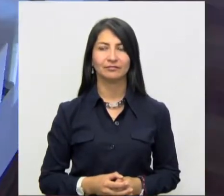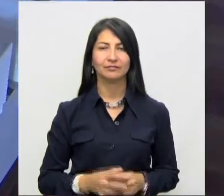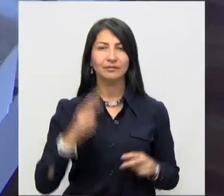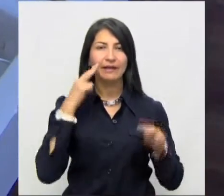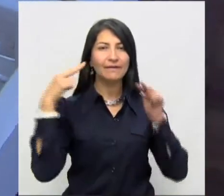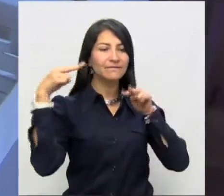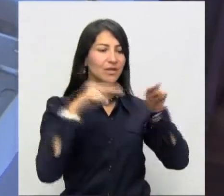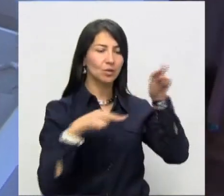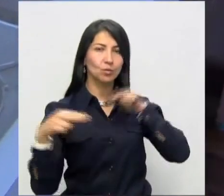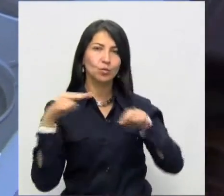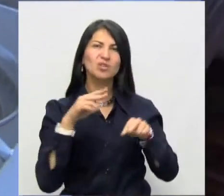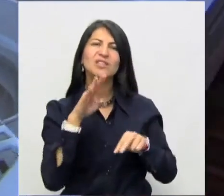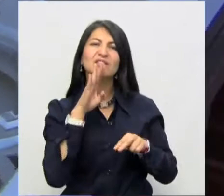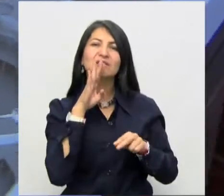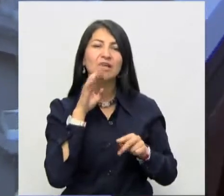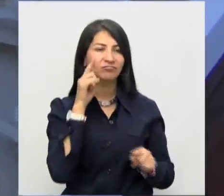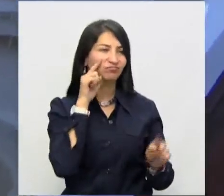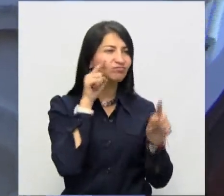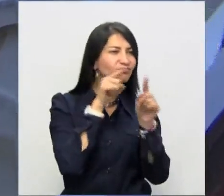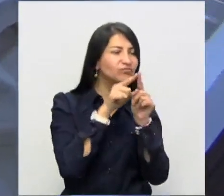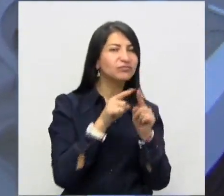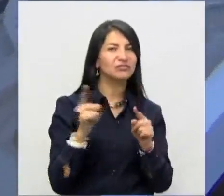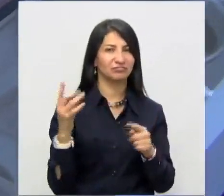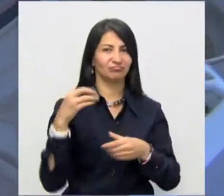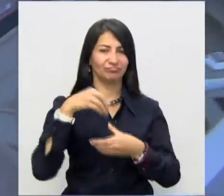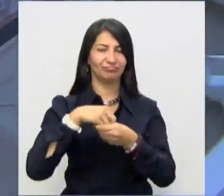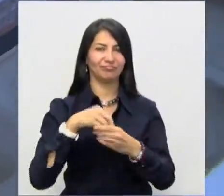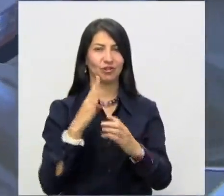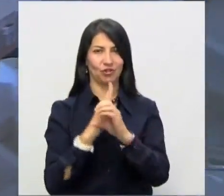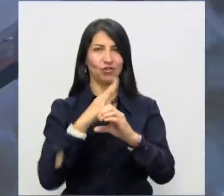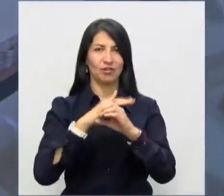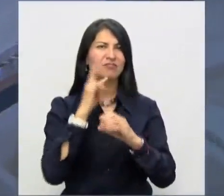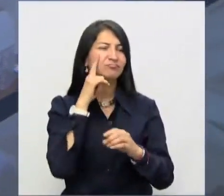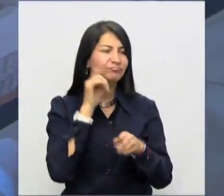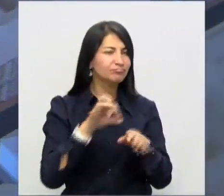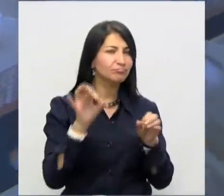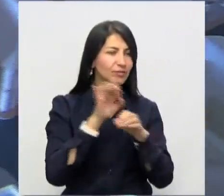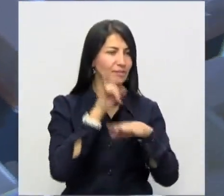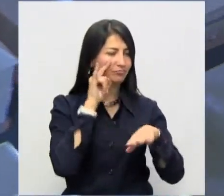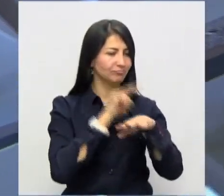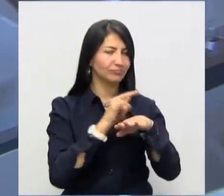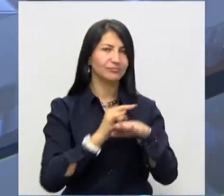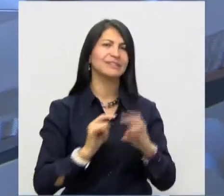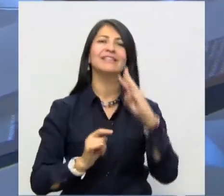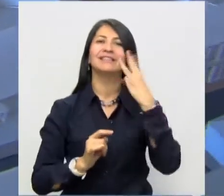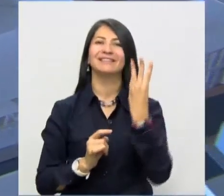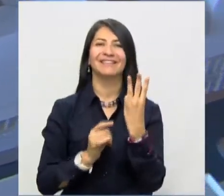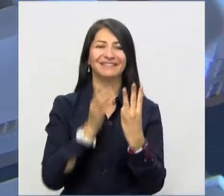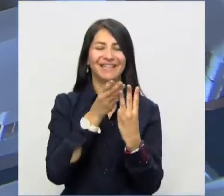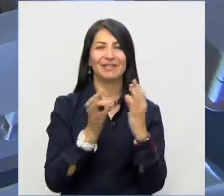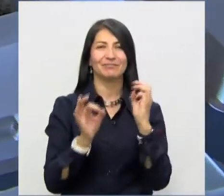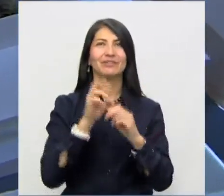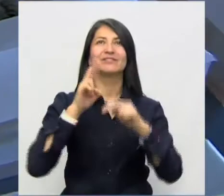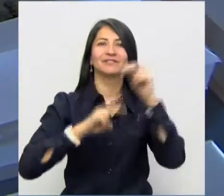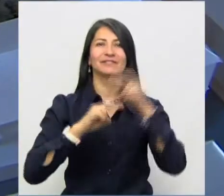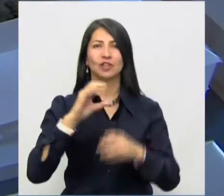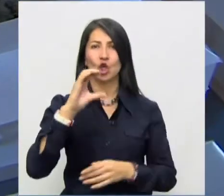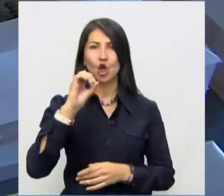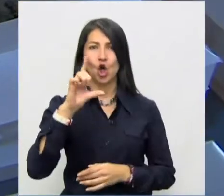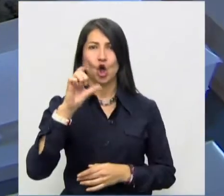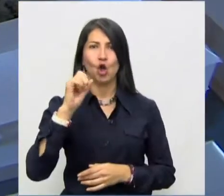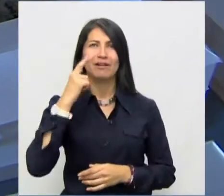Con una Veduría Ciudadana especializada, la Contraloría General viene haciéndole seguimiento a la tercera fase de la ampliación del Teatro